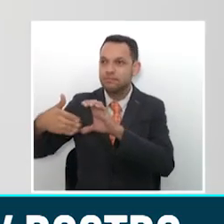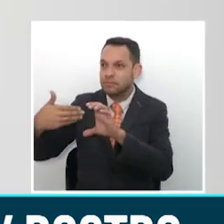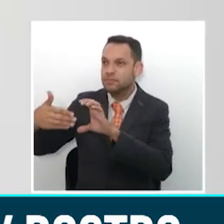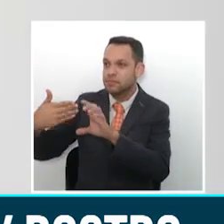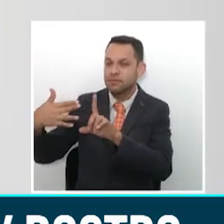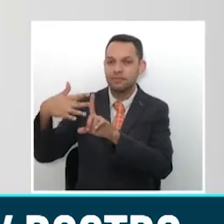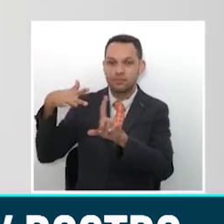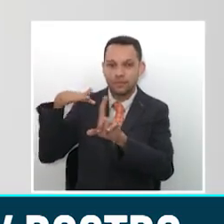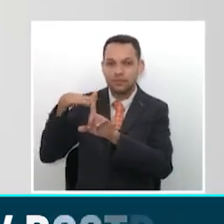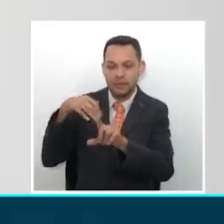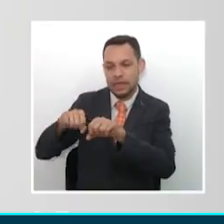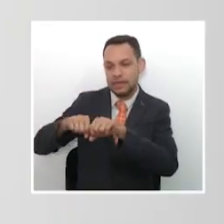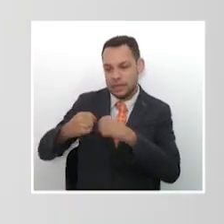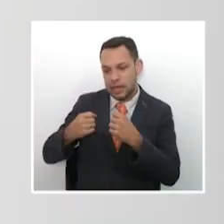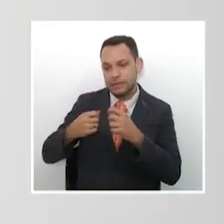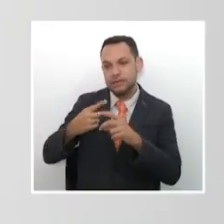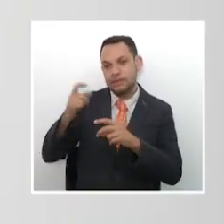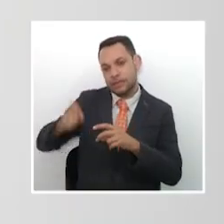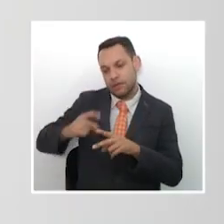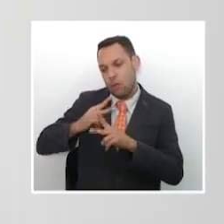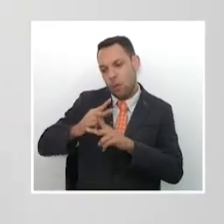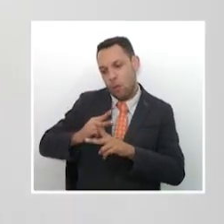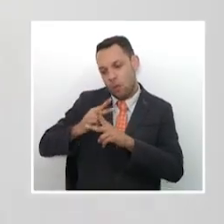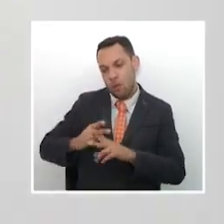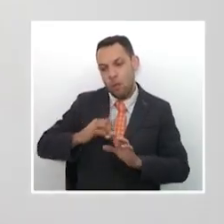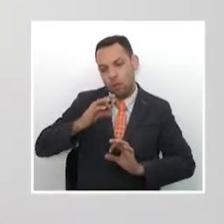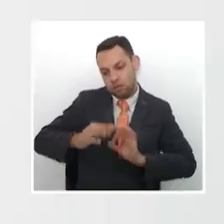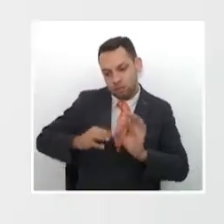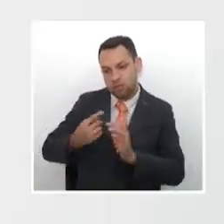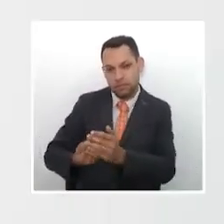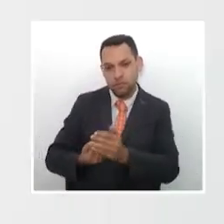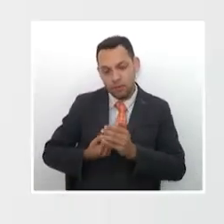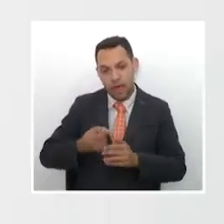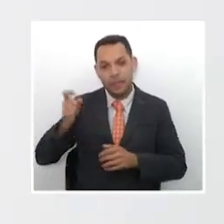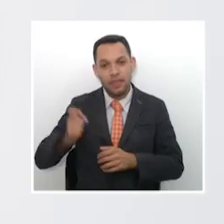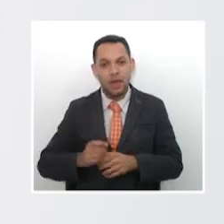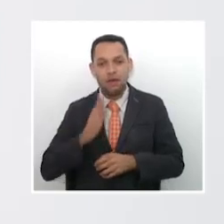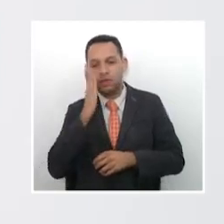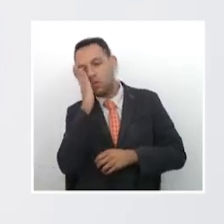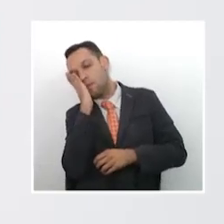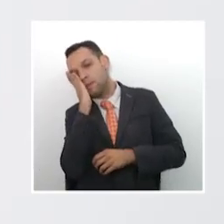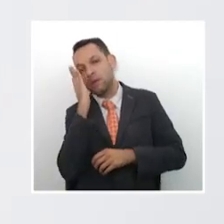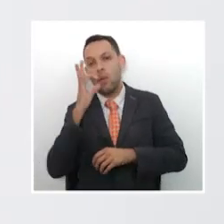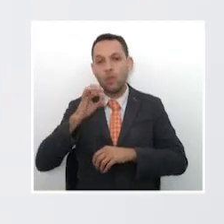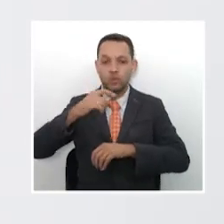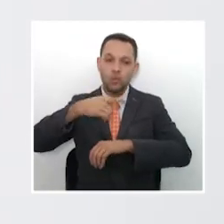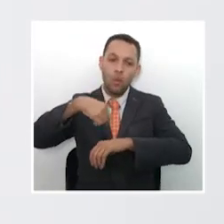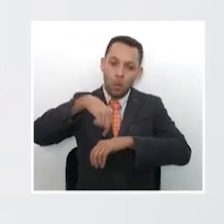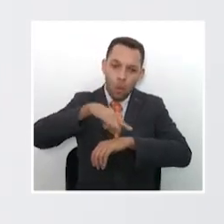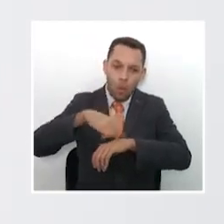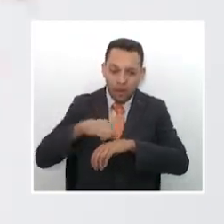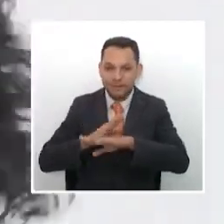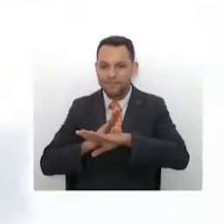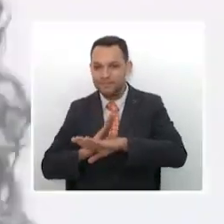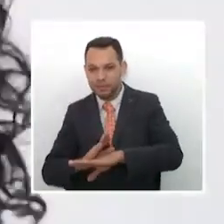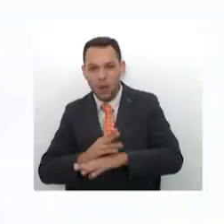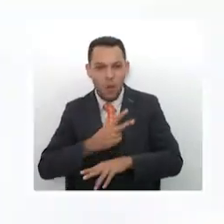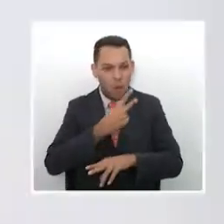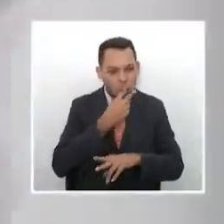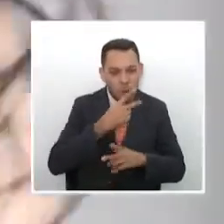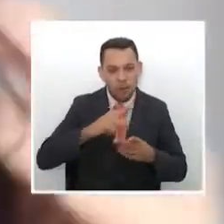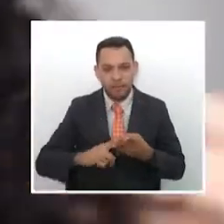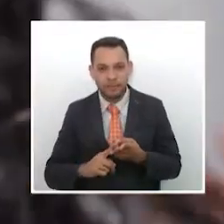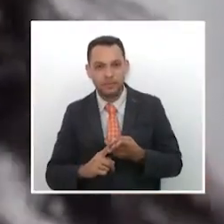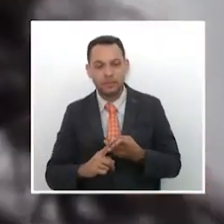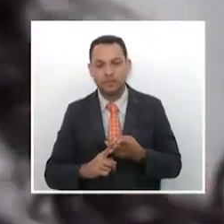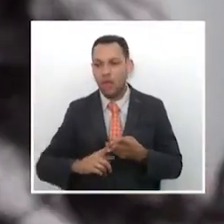que lo dañan favoreciendo la caída de este. Dormir por lo menos 8 horas diarias, evitar al máximo el tabaquismo, la